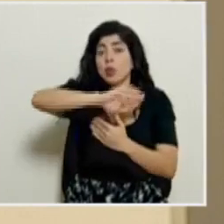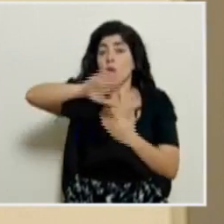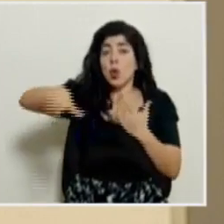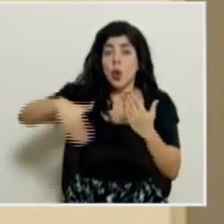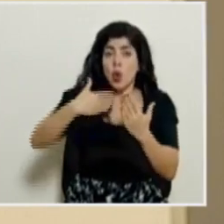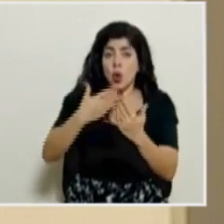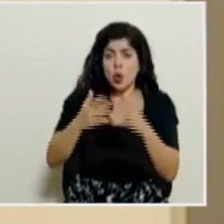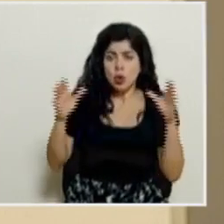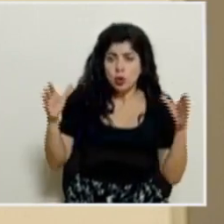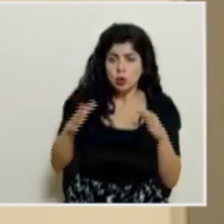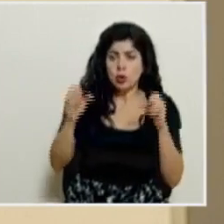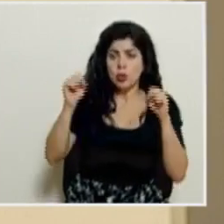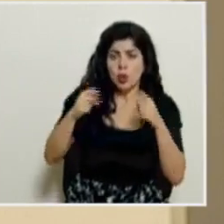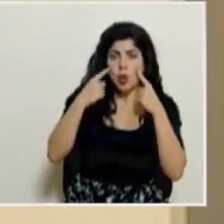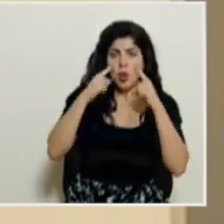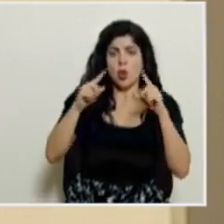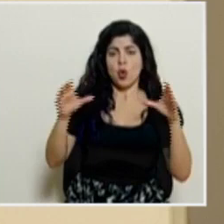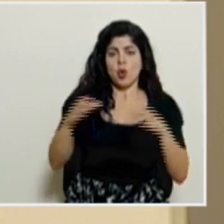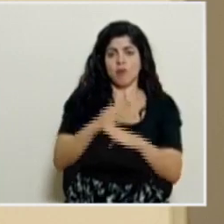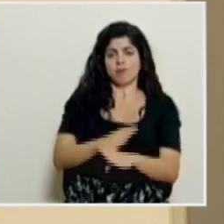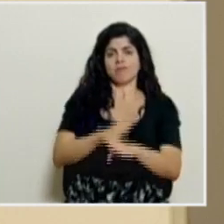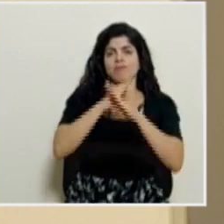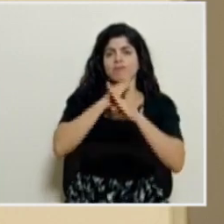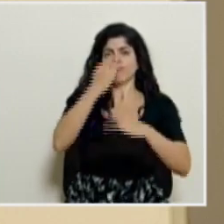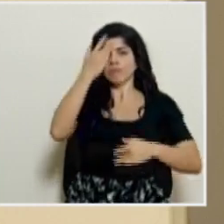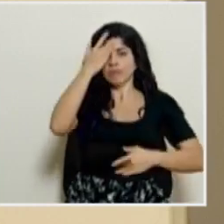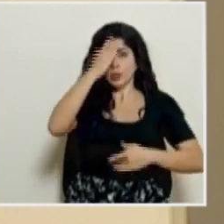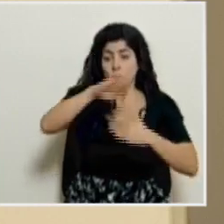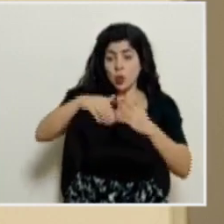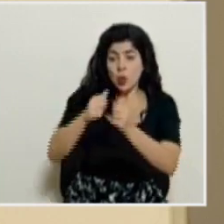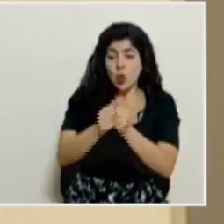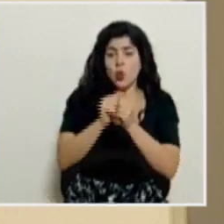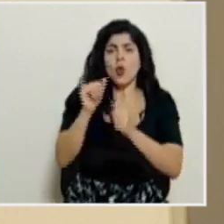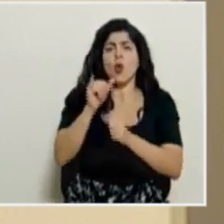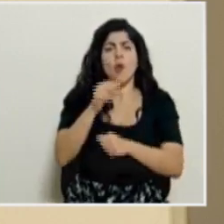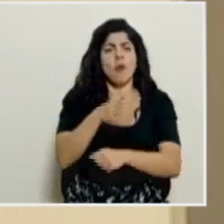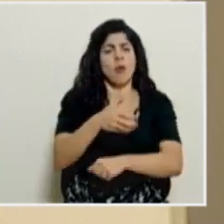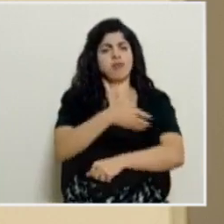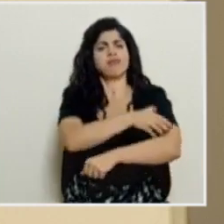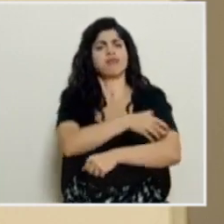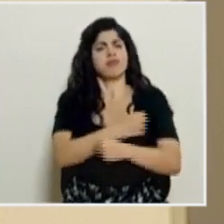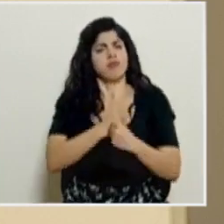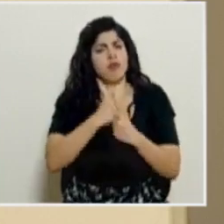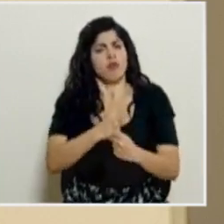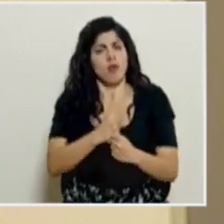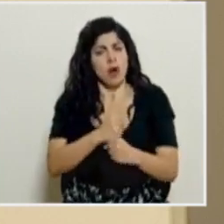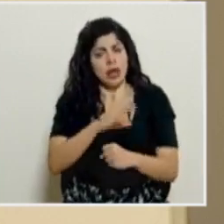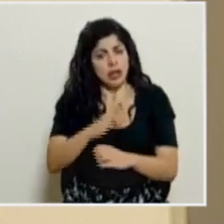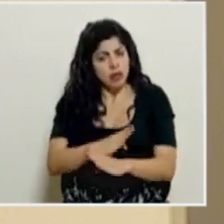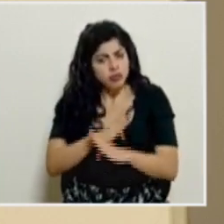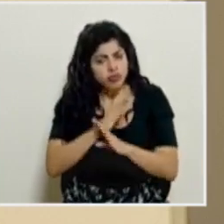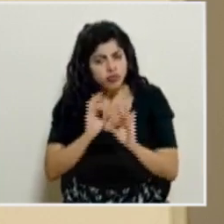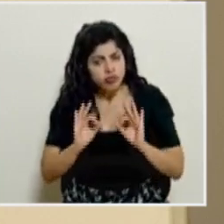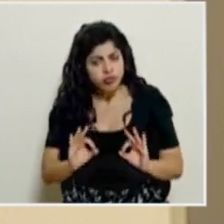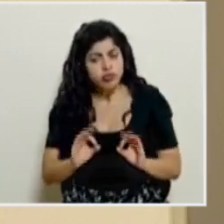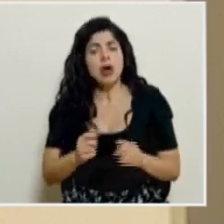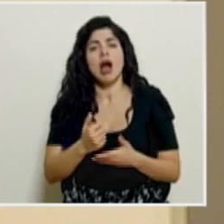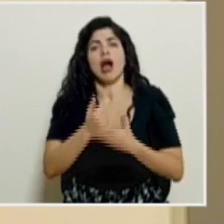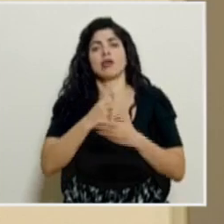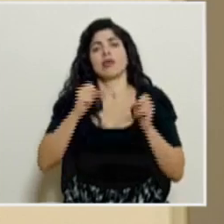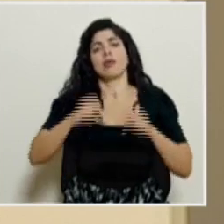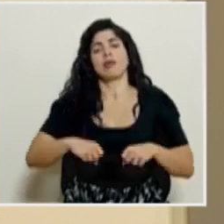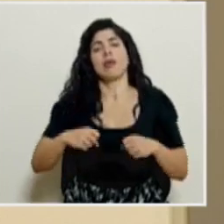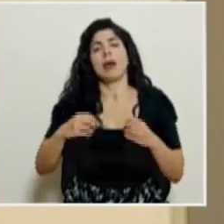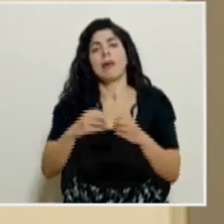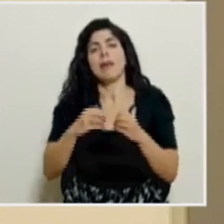vamos a lograr esa inmunidad colectiva, esa inmunidad conjunta, ese músculo fuerte, que nos va a permitir poder movilizarnos